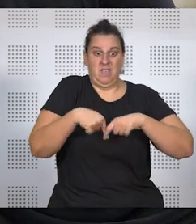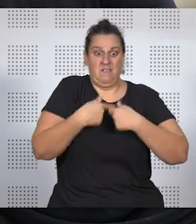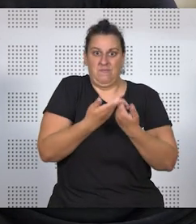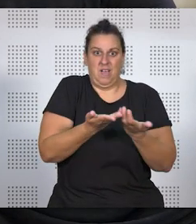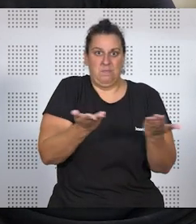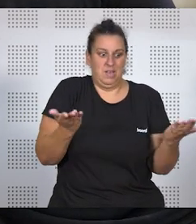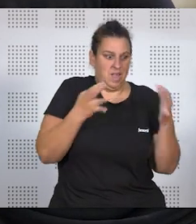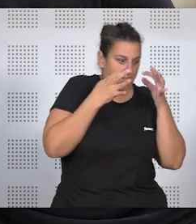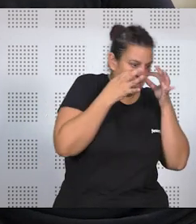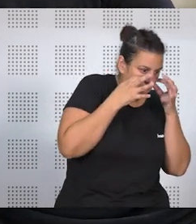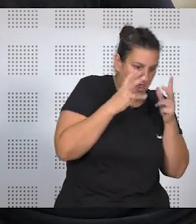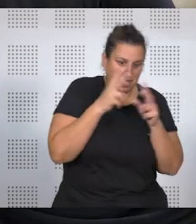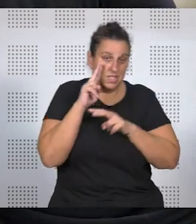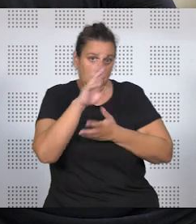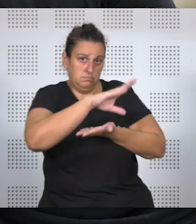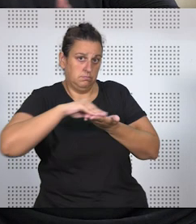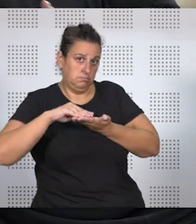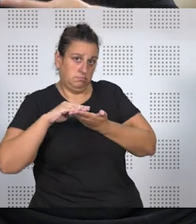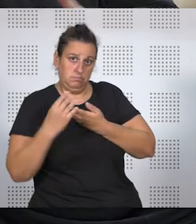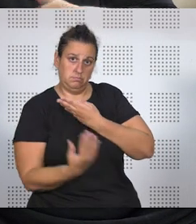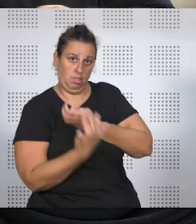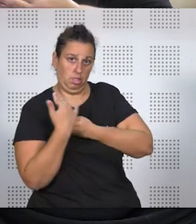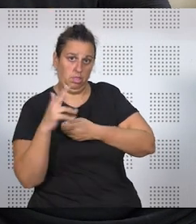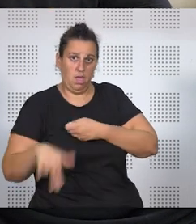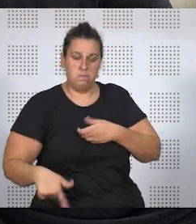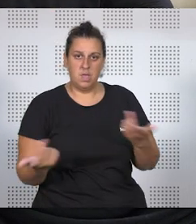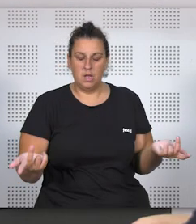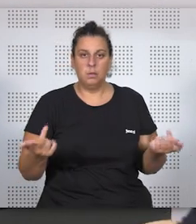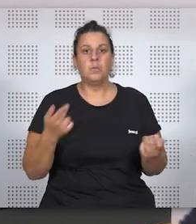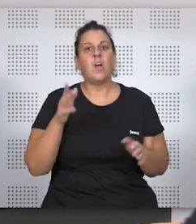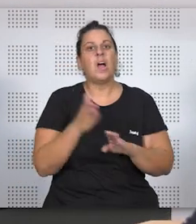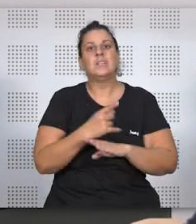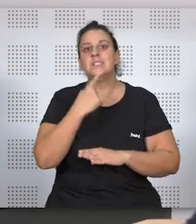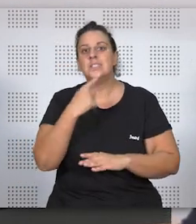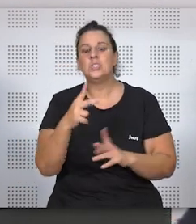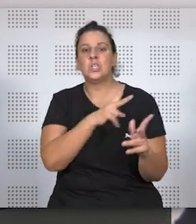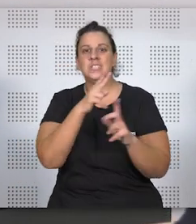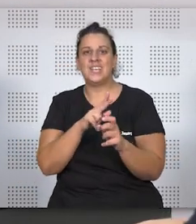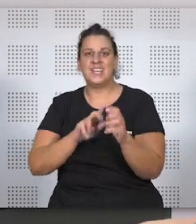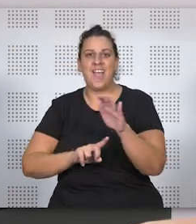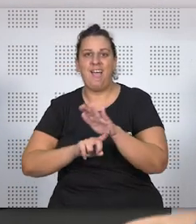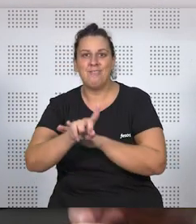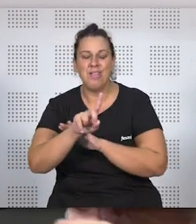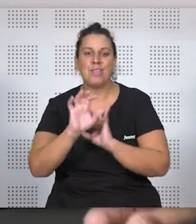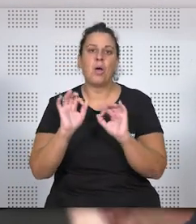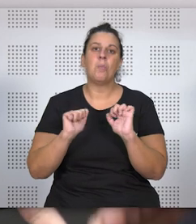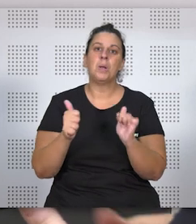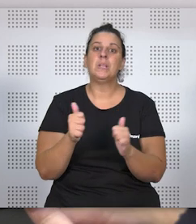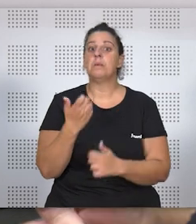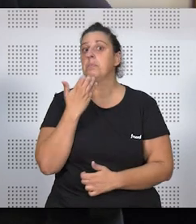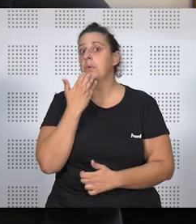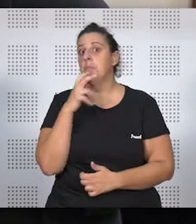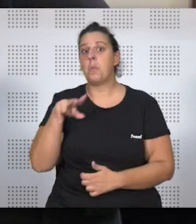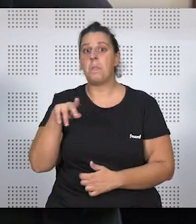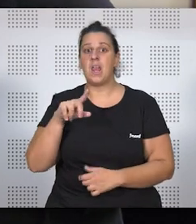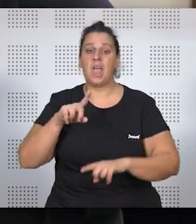responde a la realidad y las series reflejan. Y también muchas veces, es lo que decíamos antes, a veces han ido avanzando, han permitido introducir parejas gays,